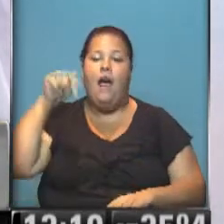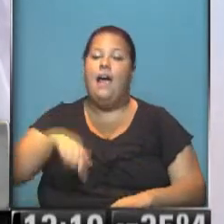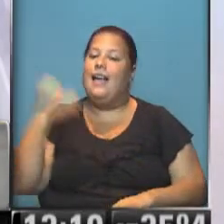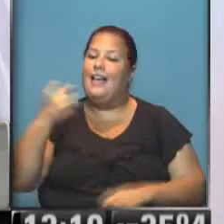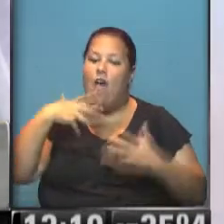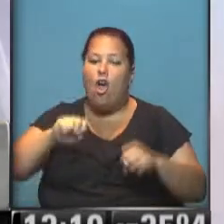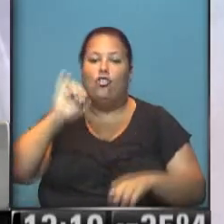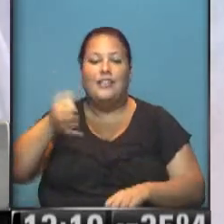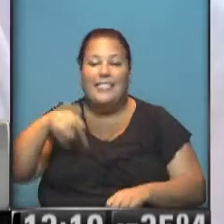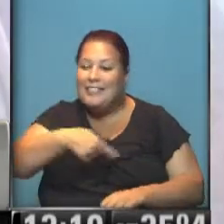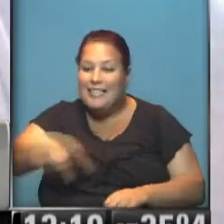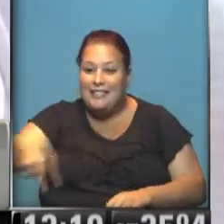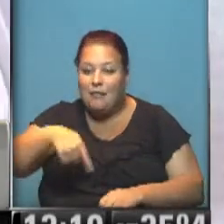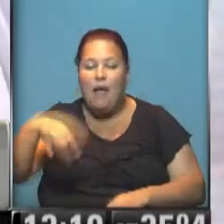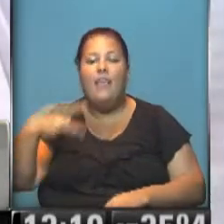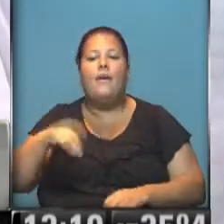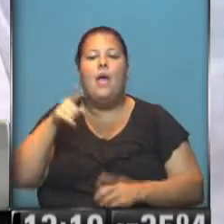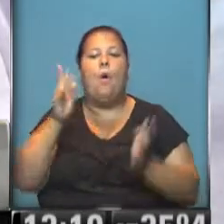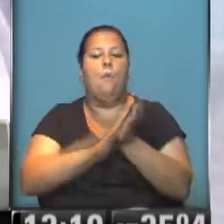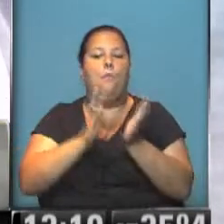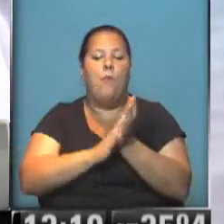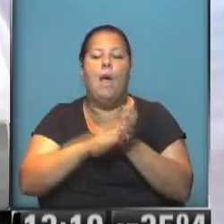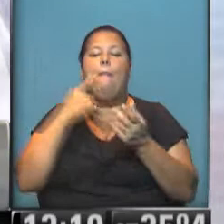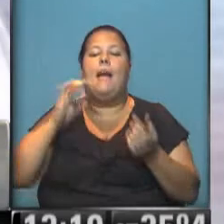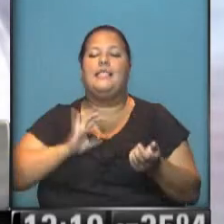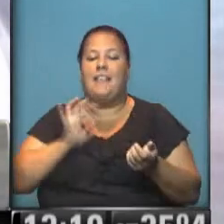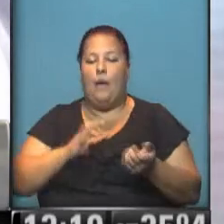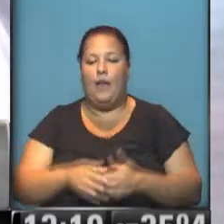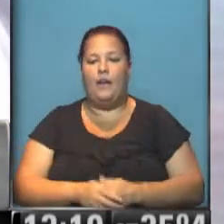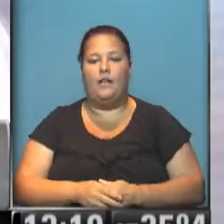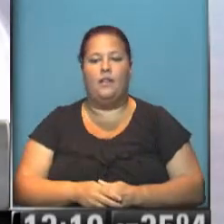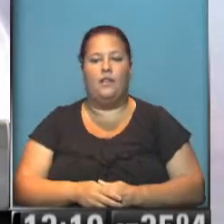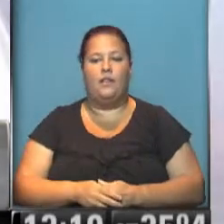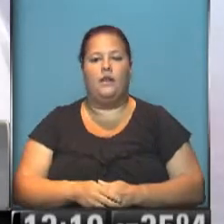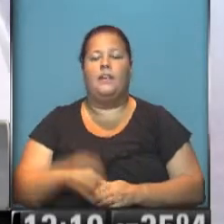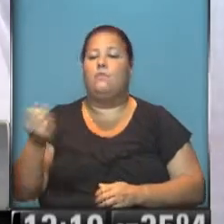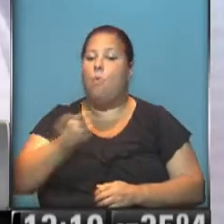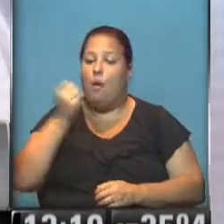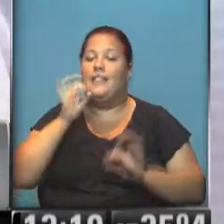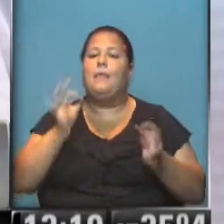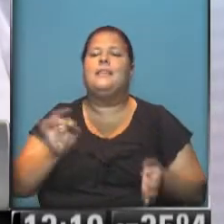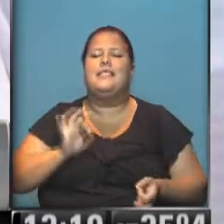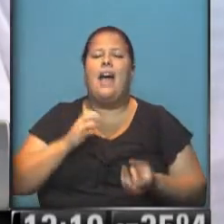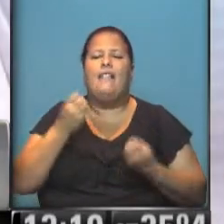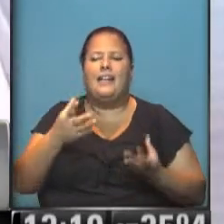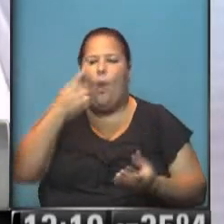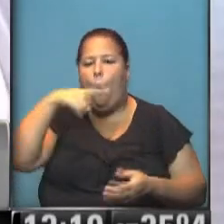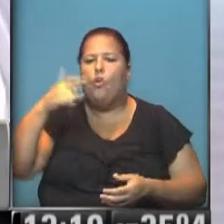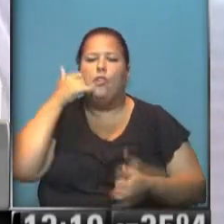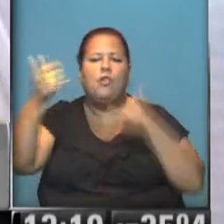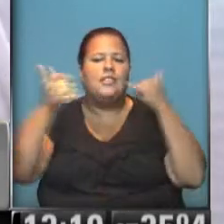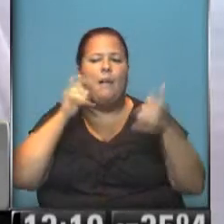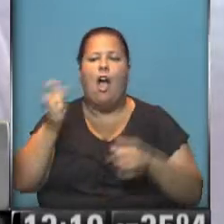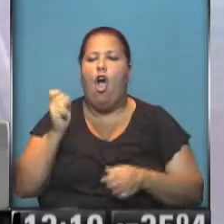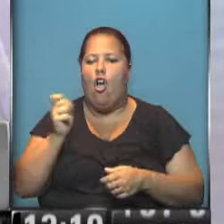aparecer, sí o sí, esta semana, es esa prueba toxicológica que sería muy importante. Y también saber algo de esas últimas conversaciones